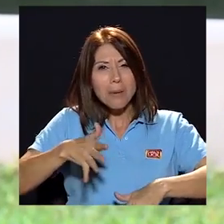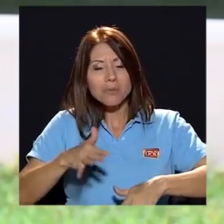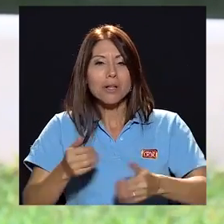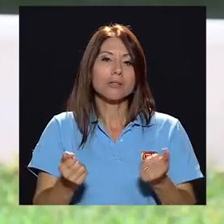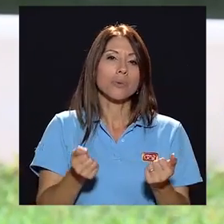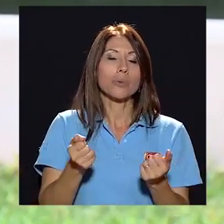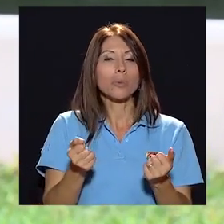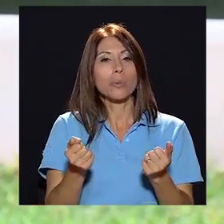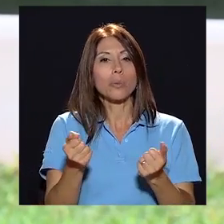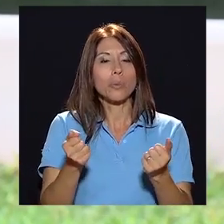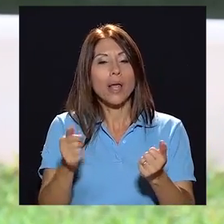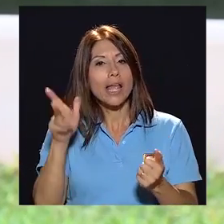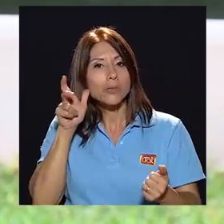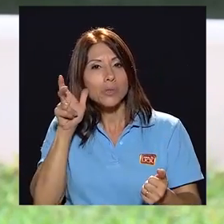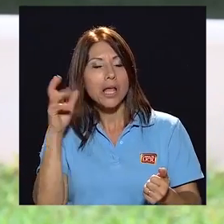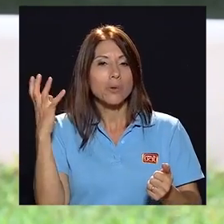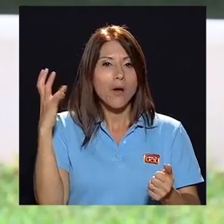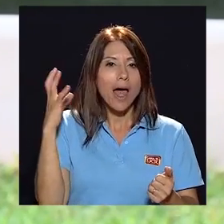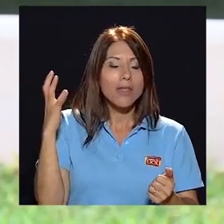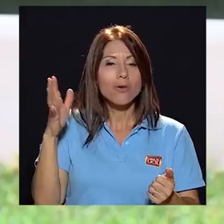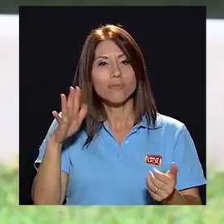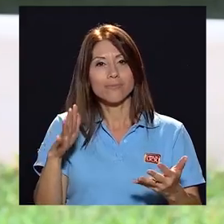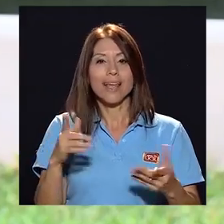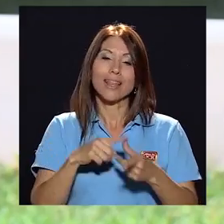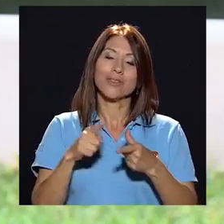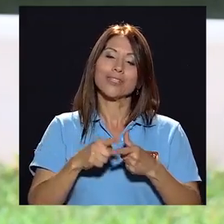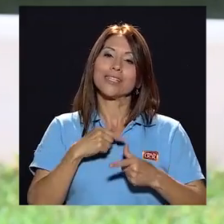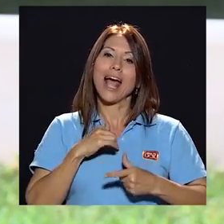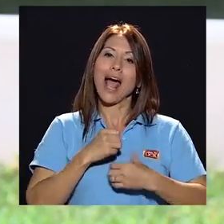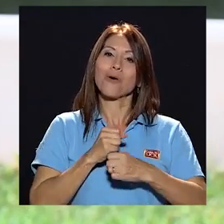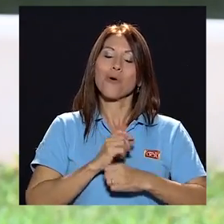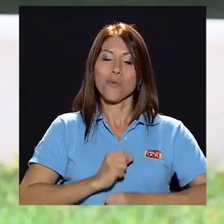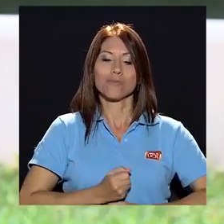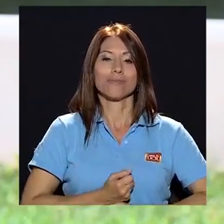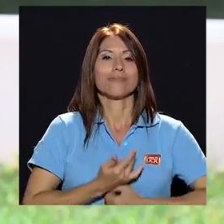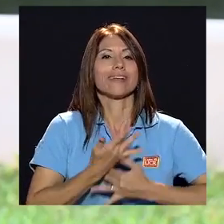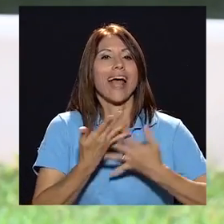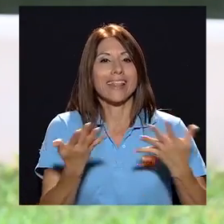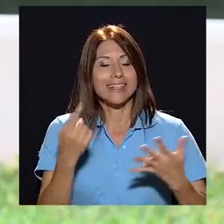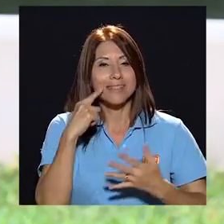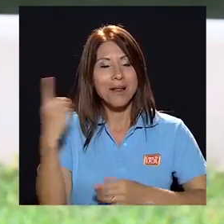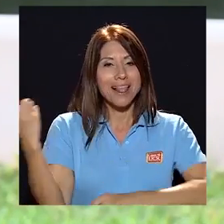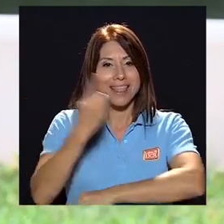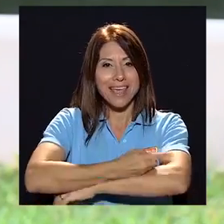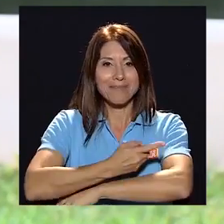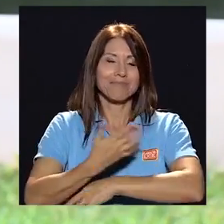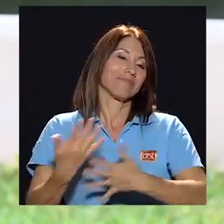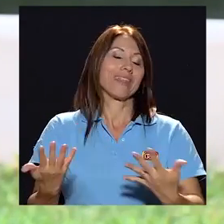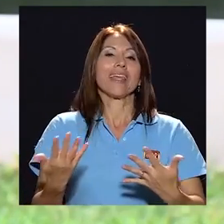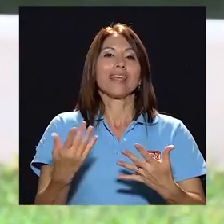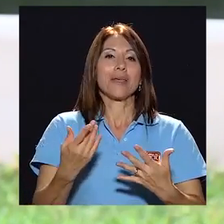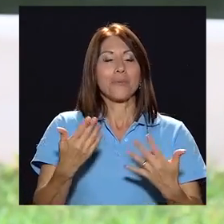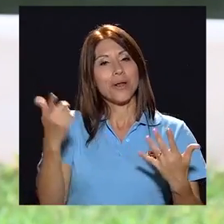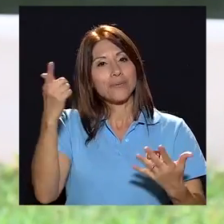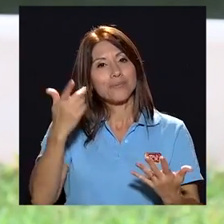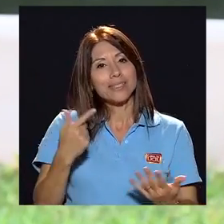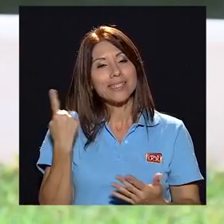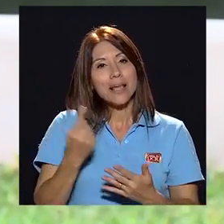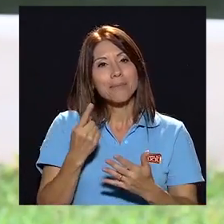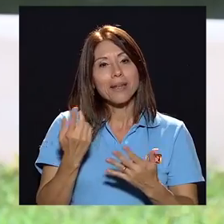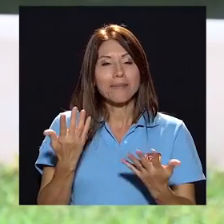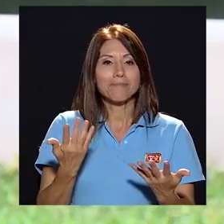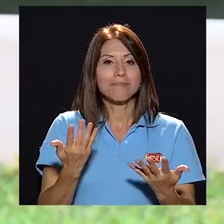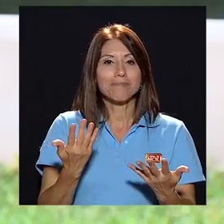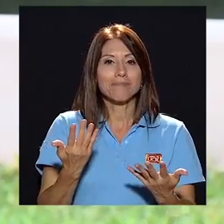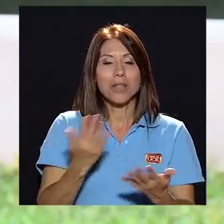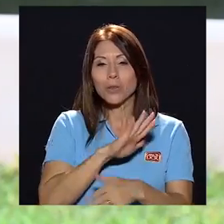este escuchando algunas emisoras de radio haciendo ahí un poquito de catarsis para el día y del día anterior y bueno por supuesto siempre